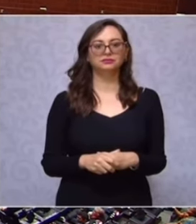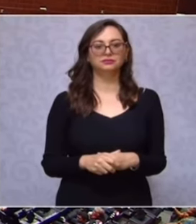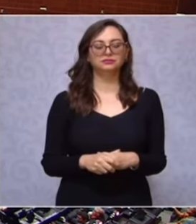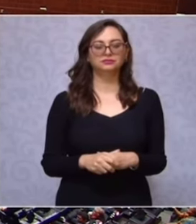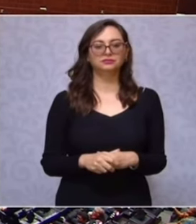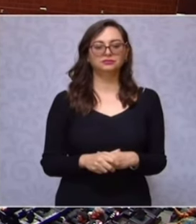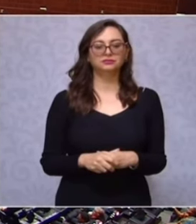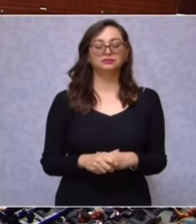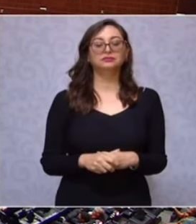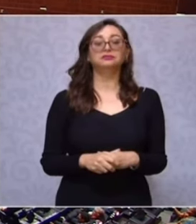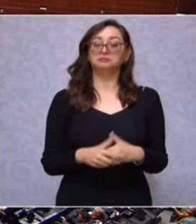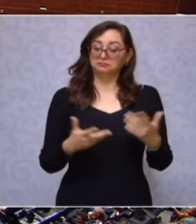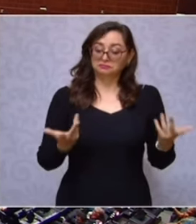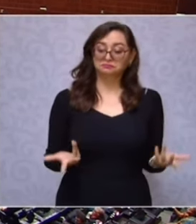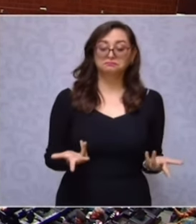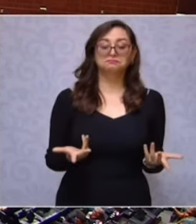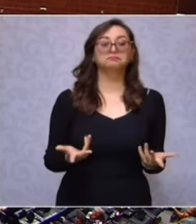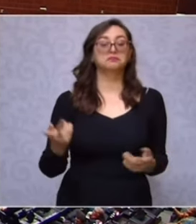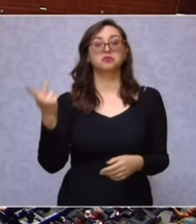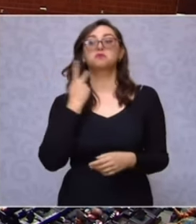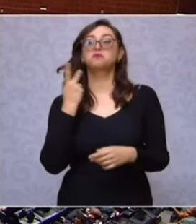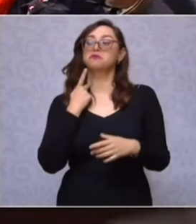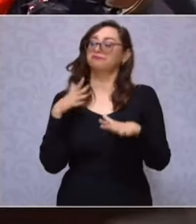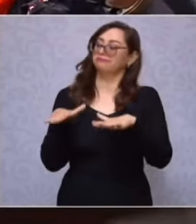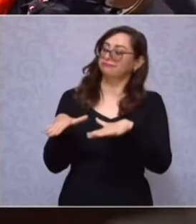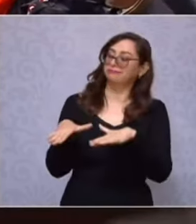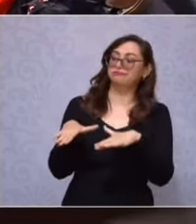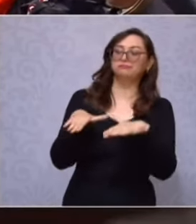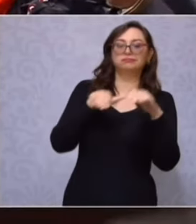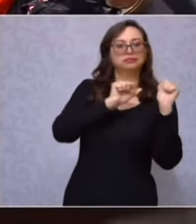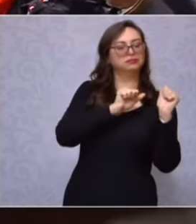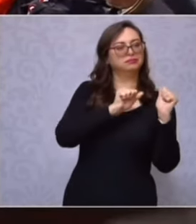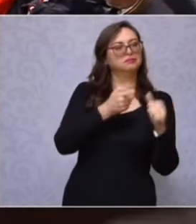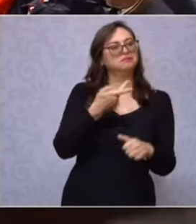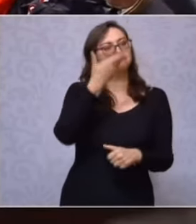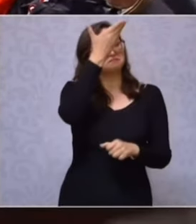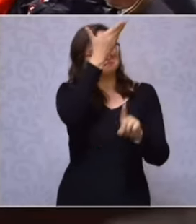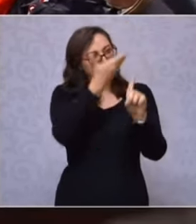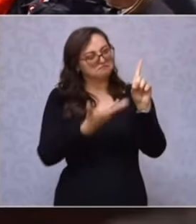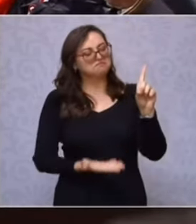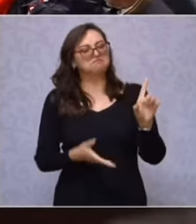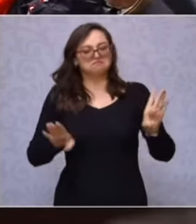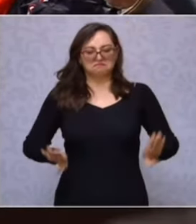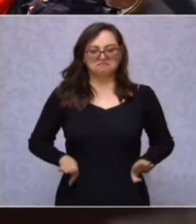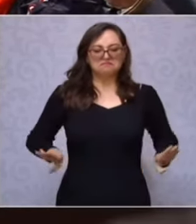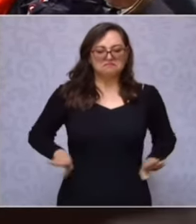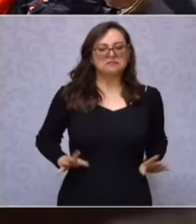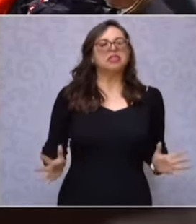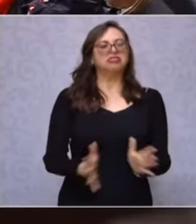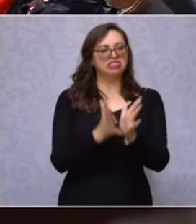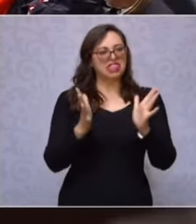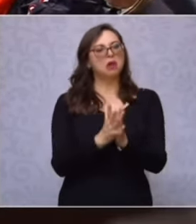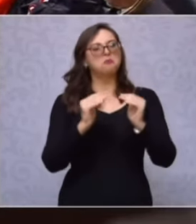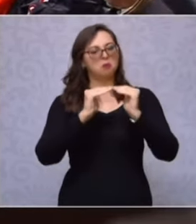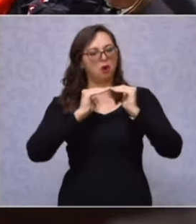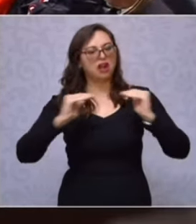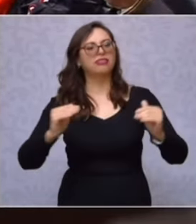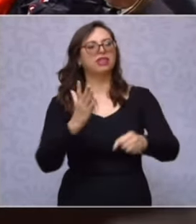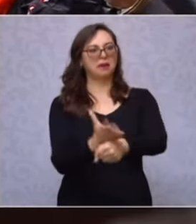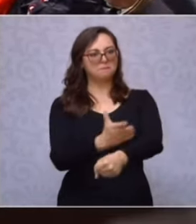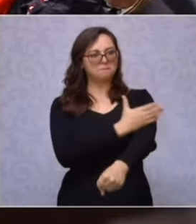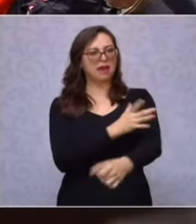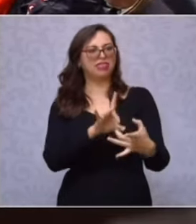Se retira de la vida pública como un demócrata y maderista a seguir luchando